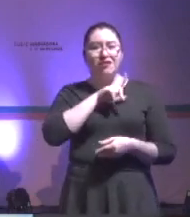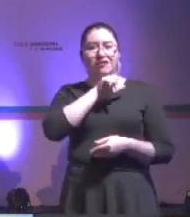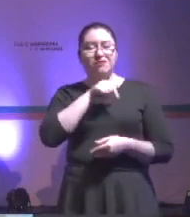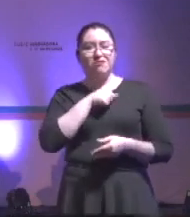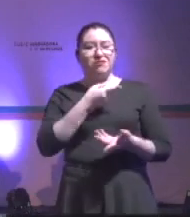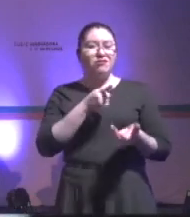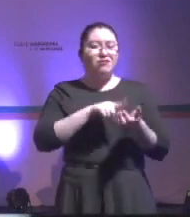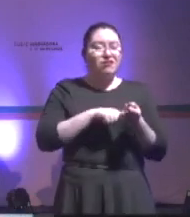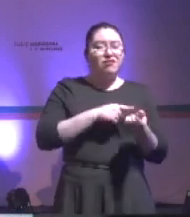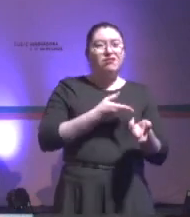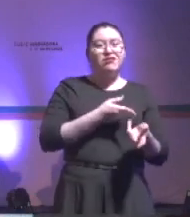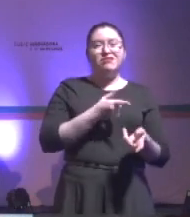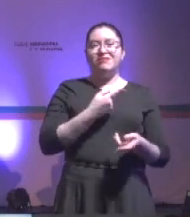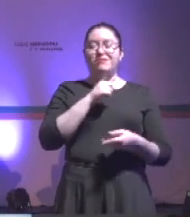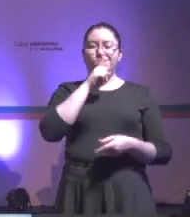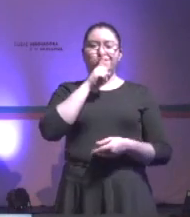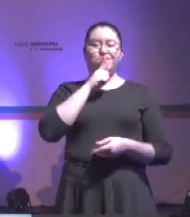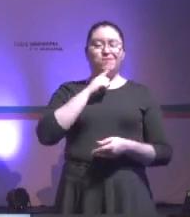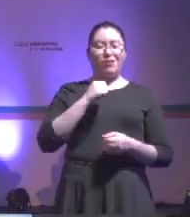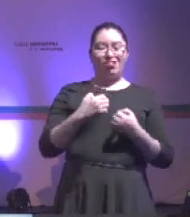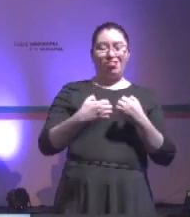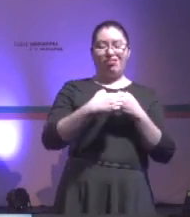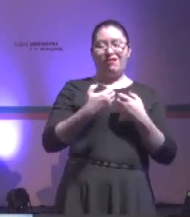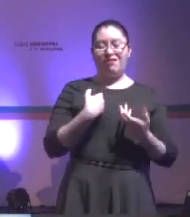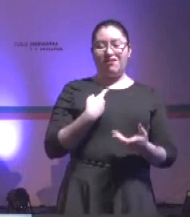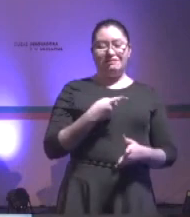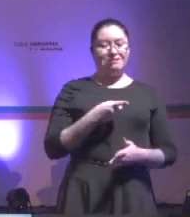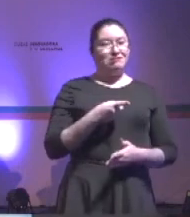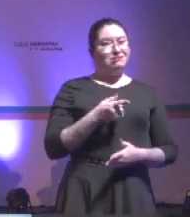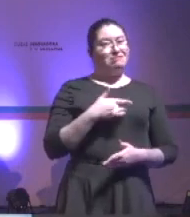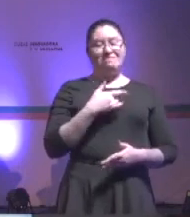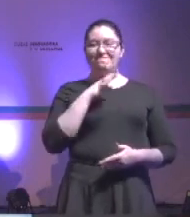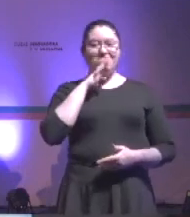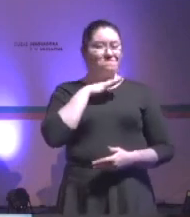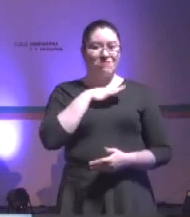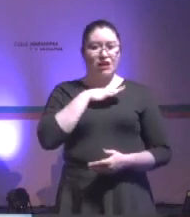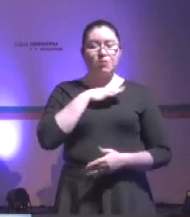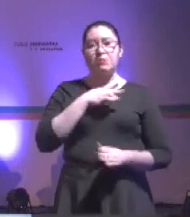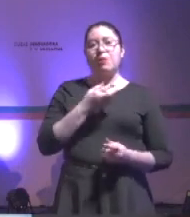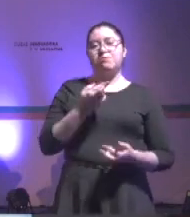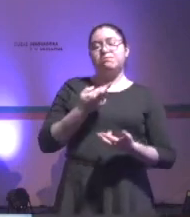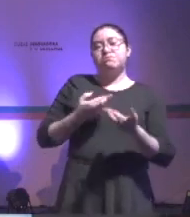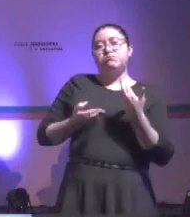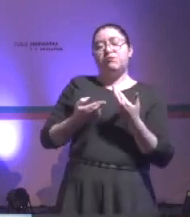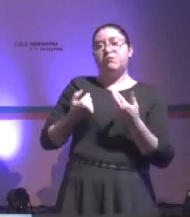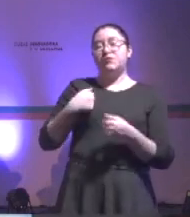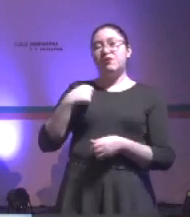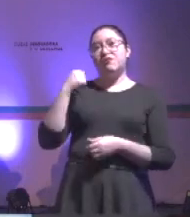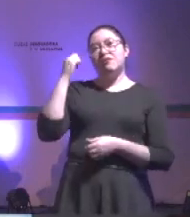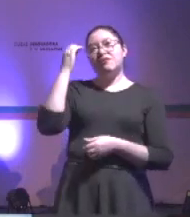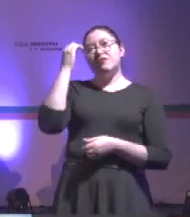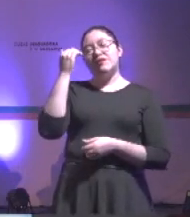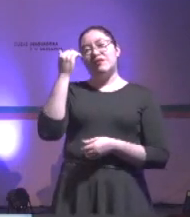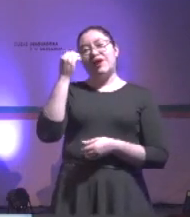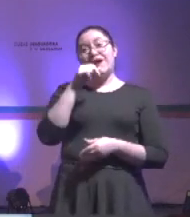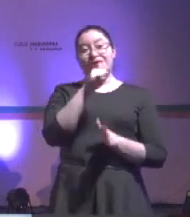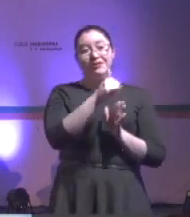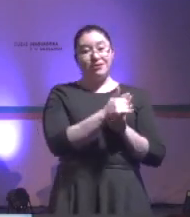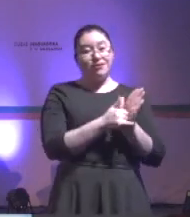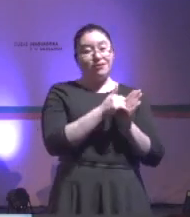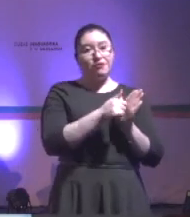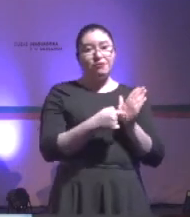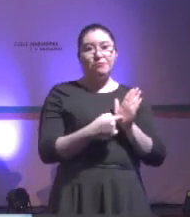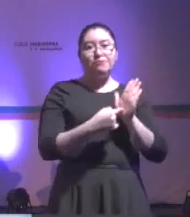ideología, pero no me gustó que me callaran, entonces ahí voy de rebeldión. Y ahí empiezo a cuestionar y abro mi canal justamente para